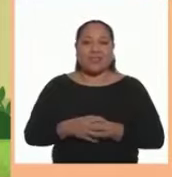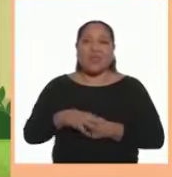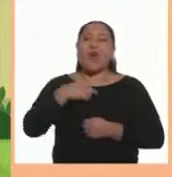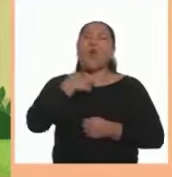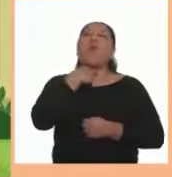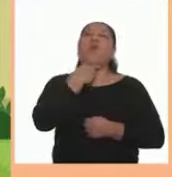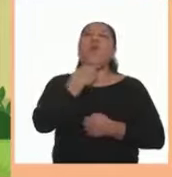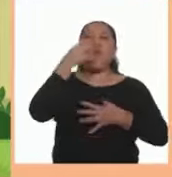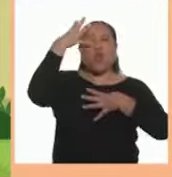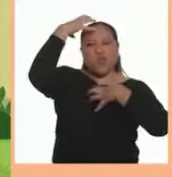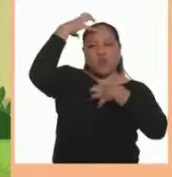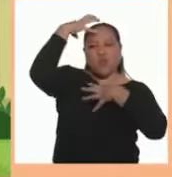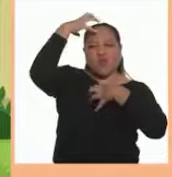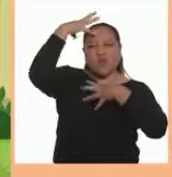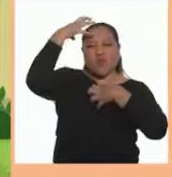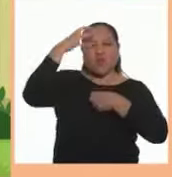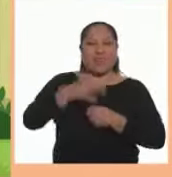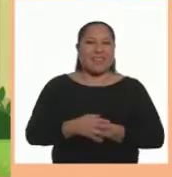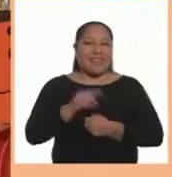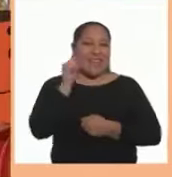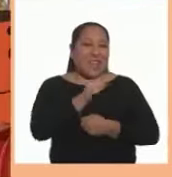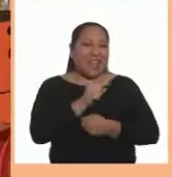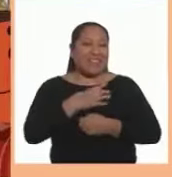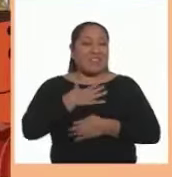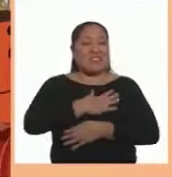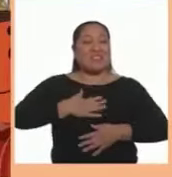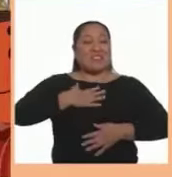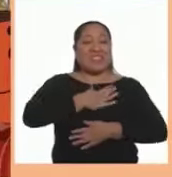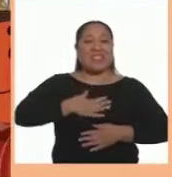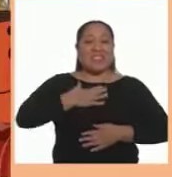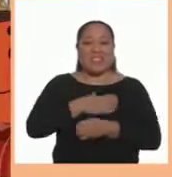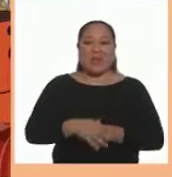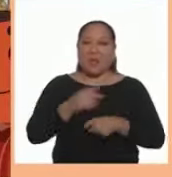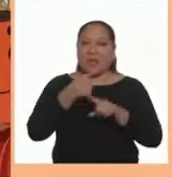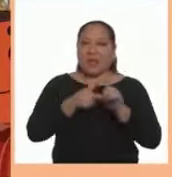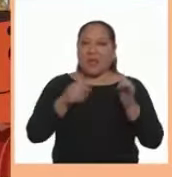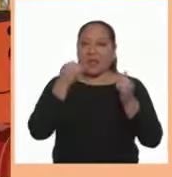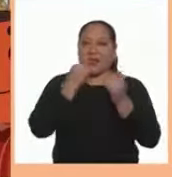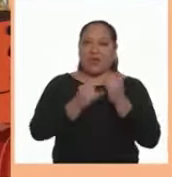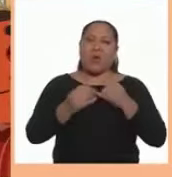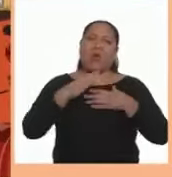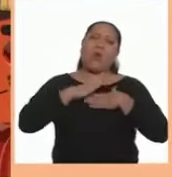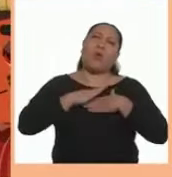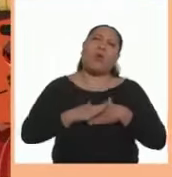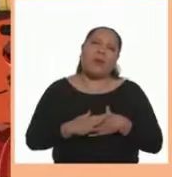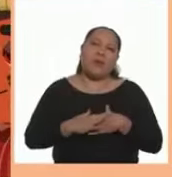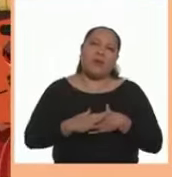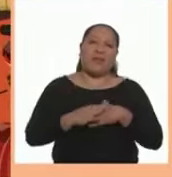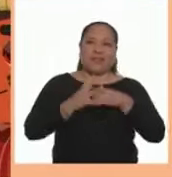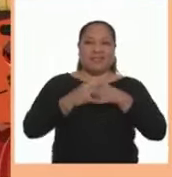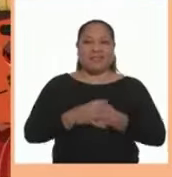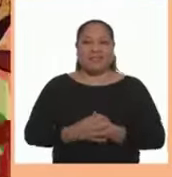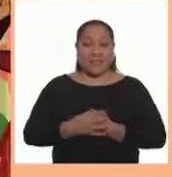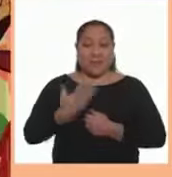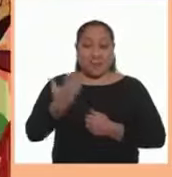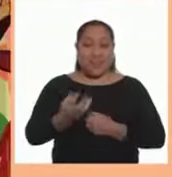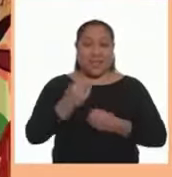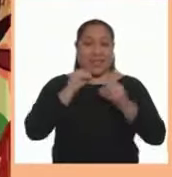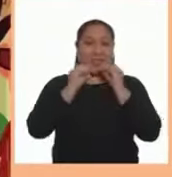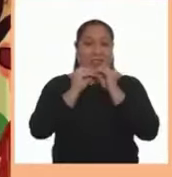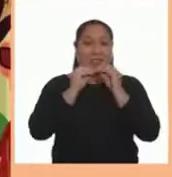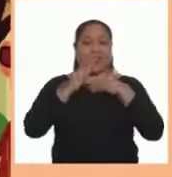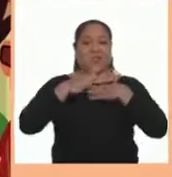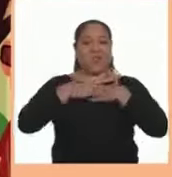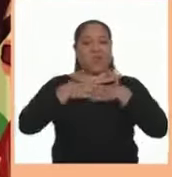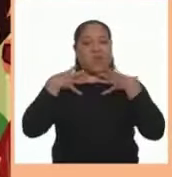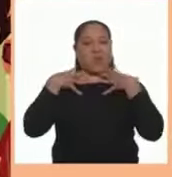brazos ¡Aullido de mano! ¡Eso fue muy divertido! Pero he terminado agotado ¿Qué